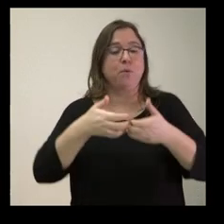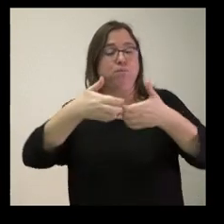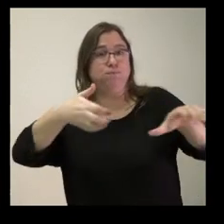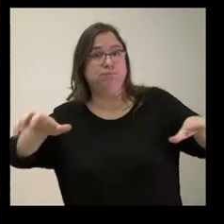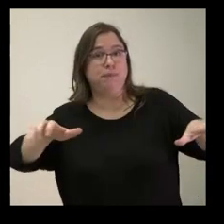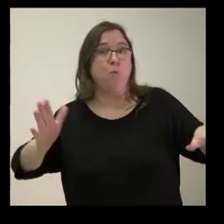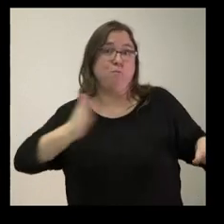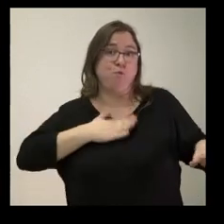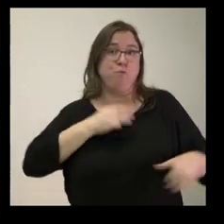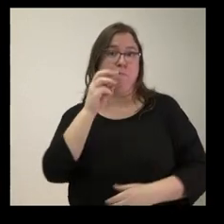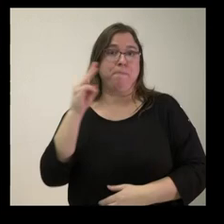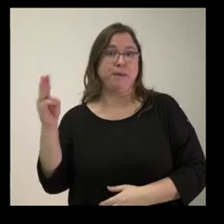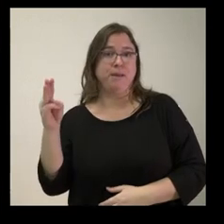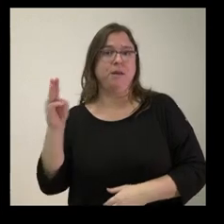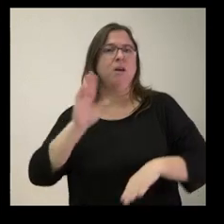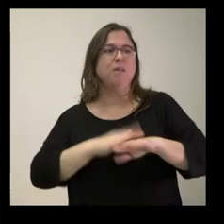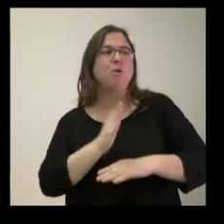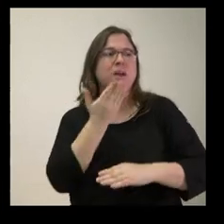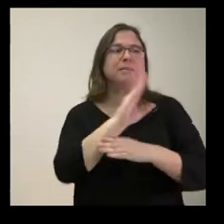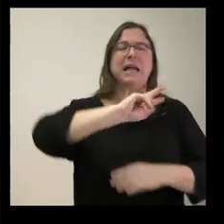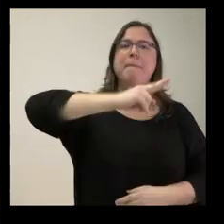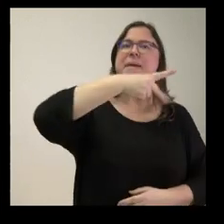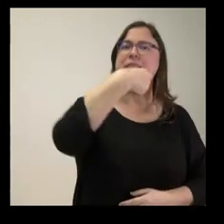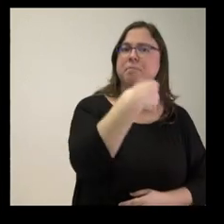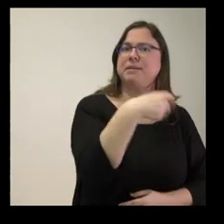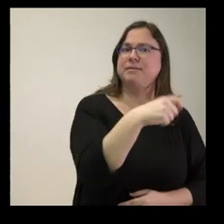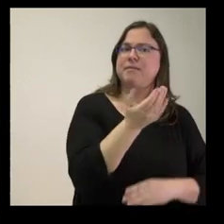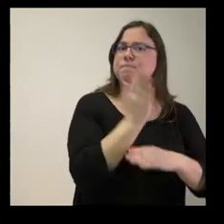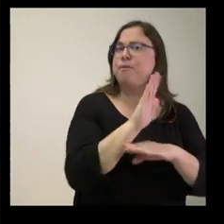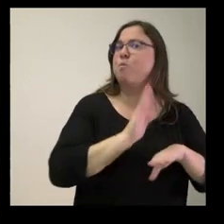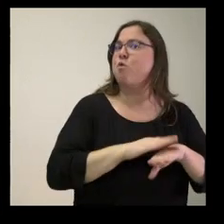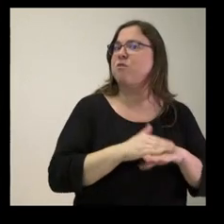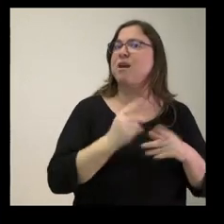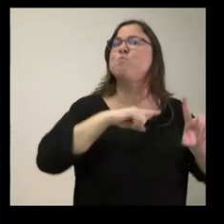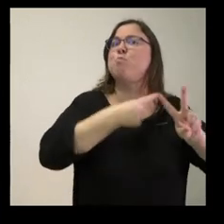pertenece al Partido Popular, porque lo presentó el vicepresidente de la Junta de Vox. Gracias.